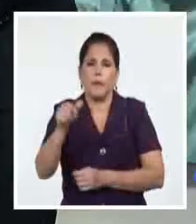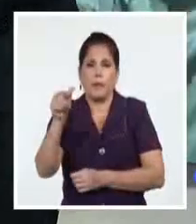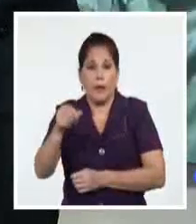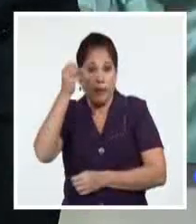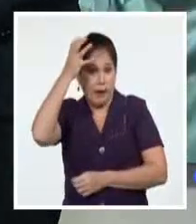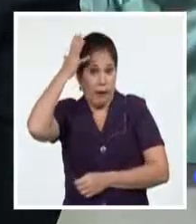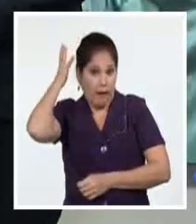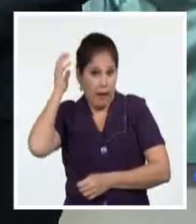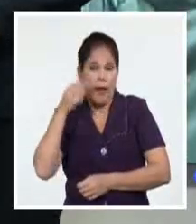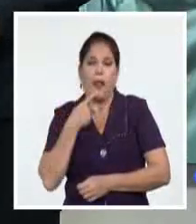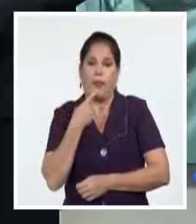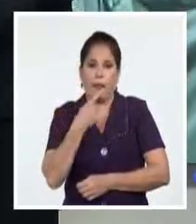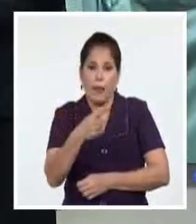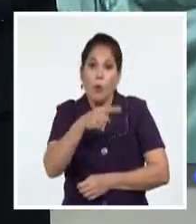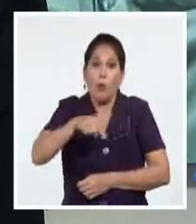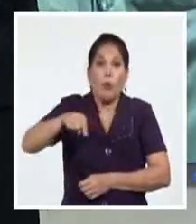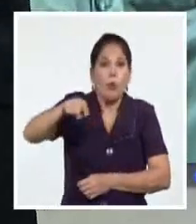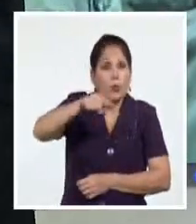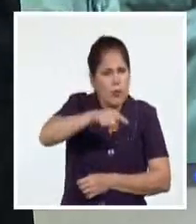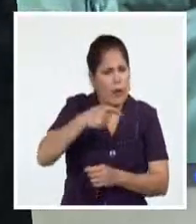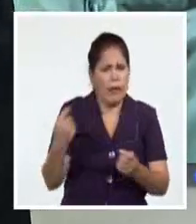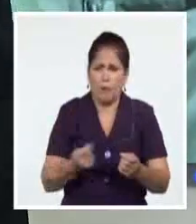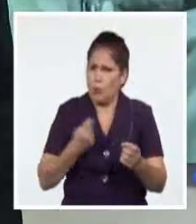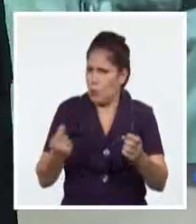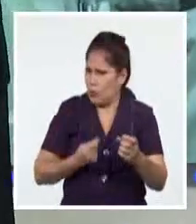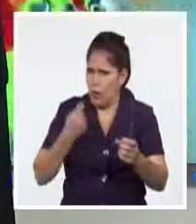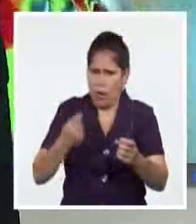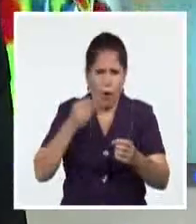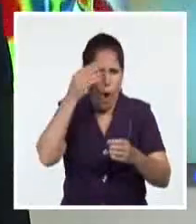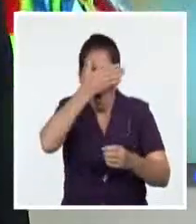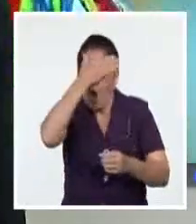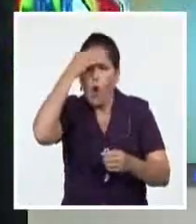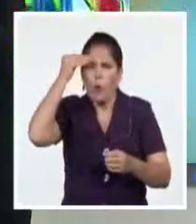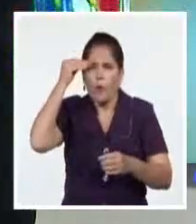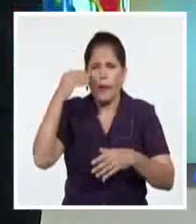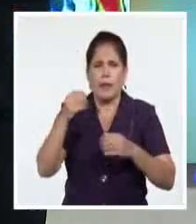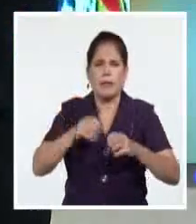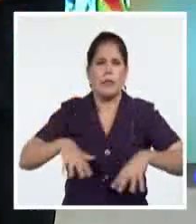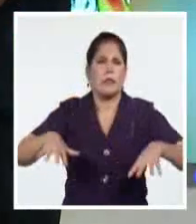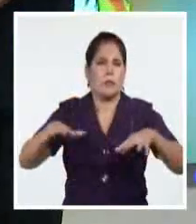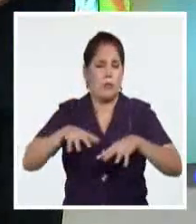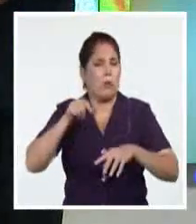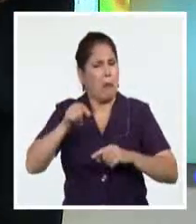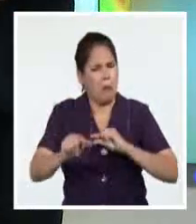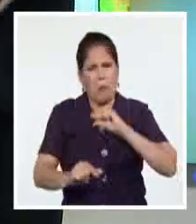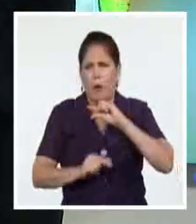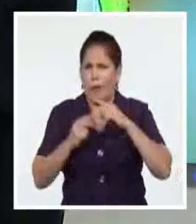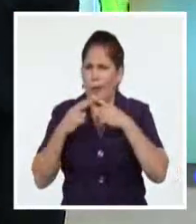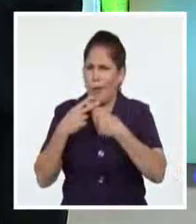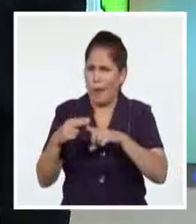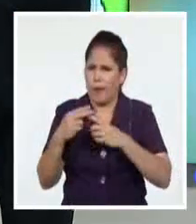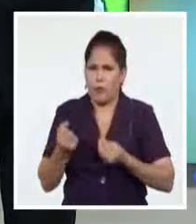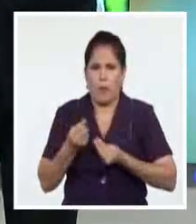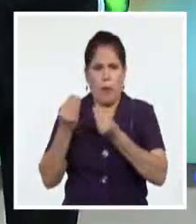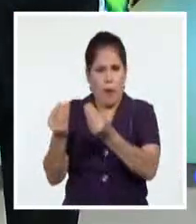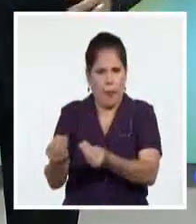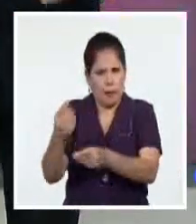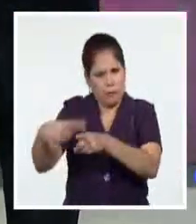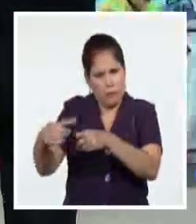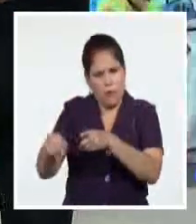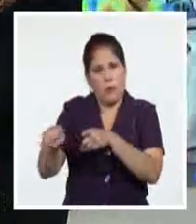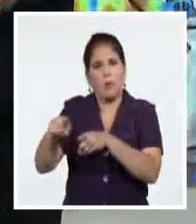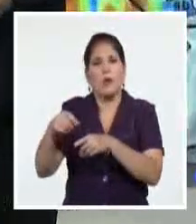dijo que había que ponerle el pecho a la adversidad para sanar las heridas de este fenómeno en el menor tiempo posible, y no queda de otra.